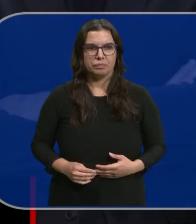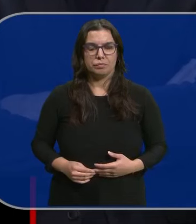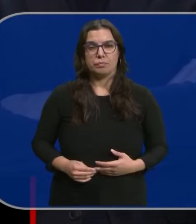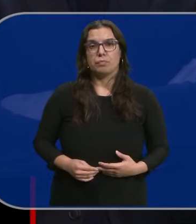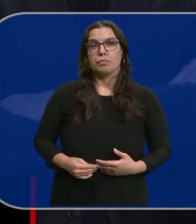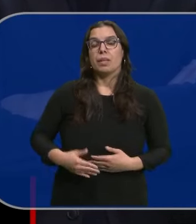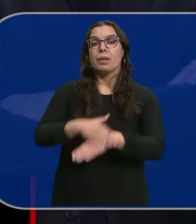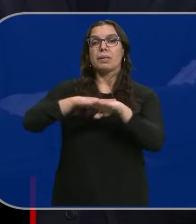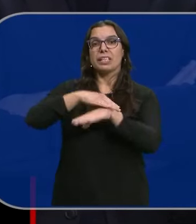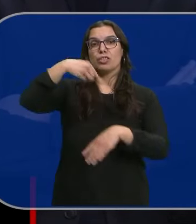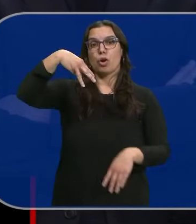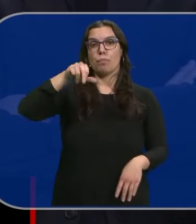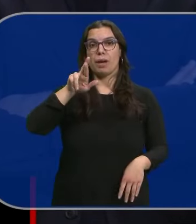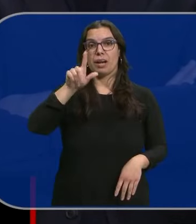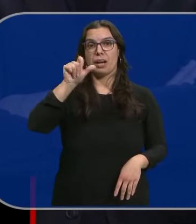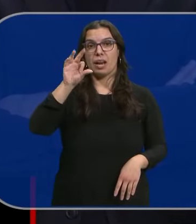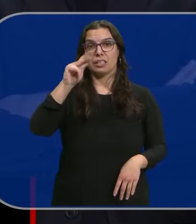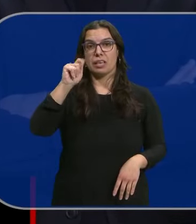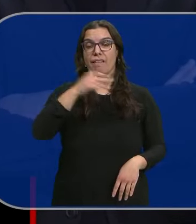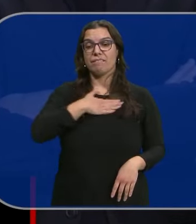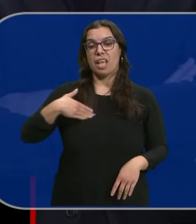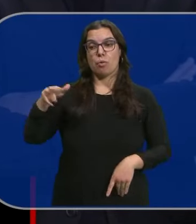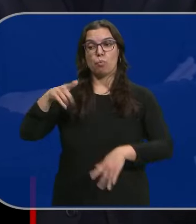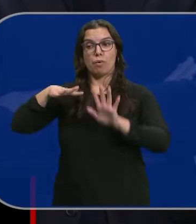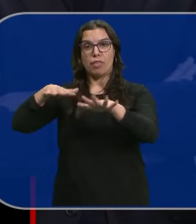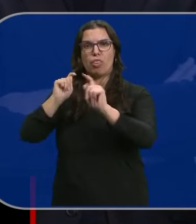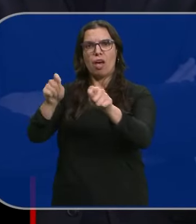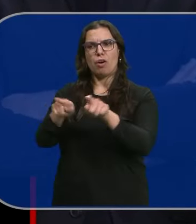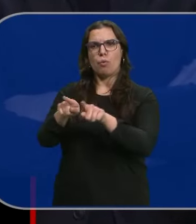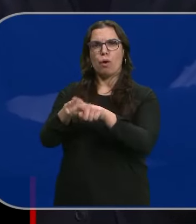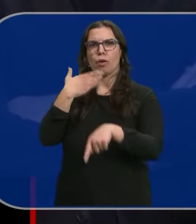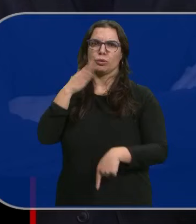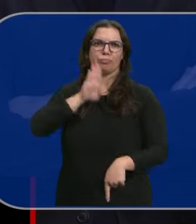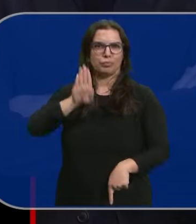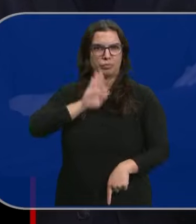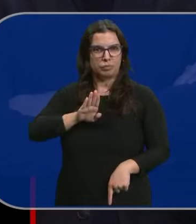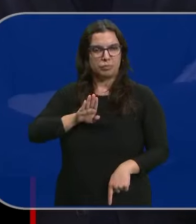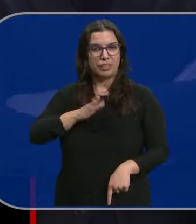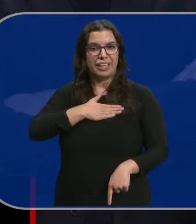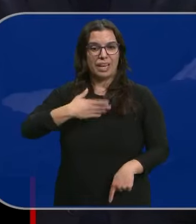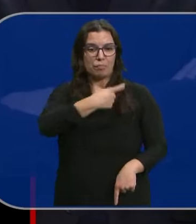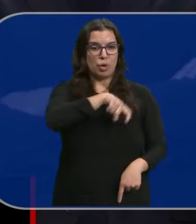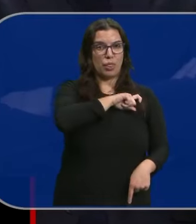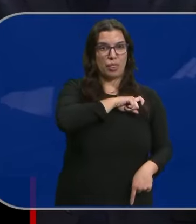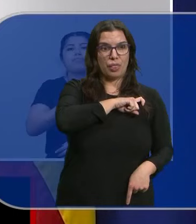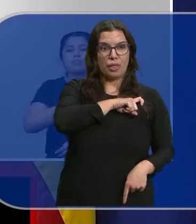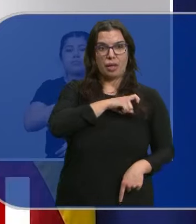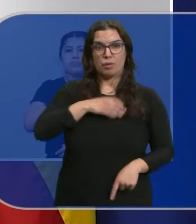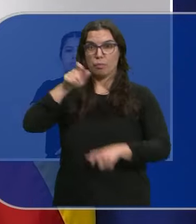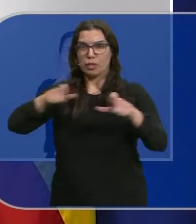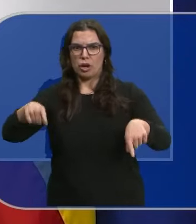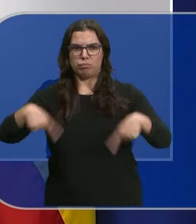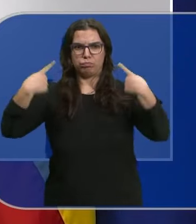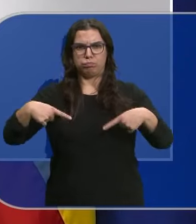Marlaska pretende criminalizar las movilizaciones y pretende enfrentar a la policía con su propio pueblo